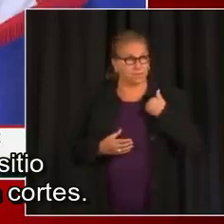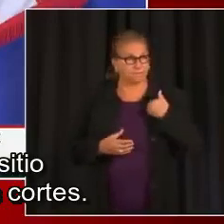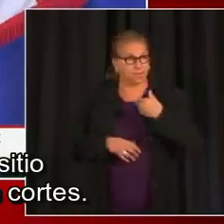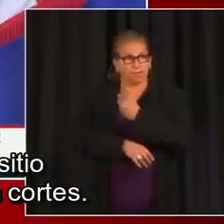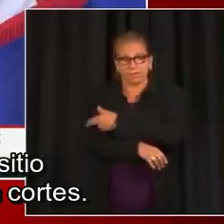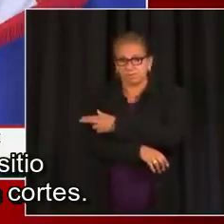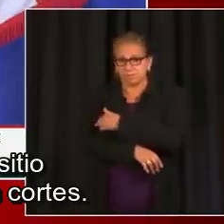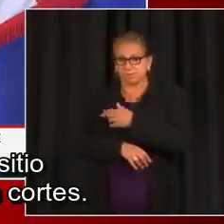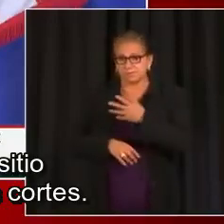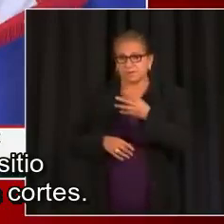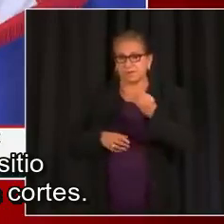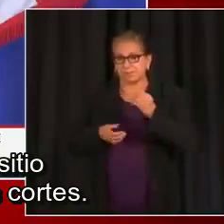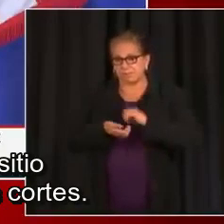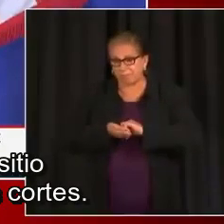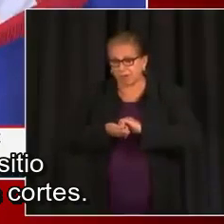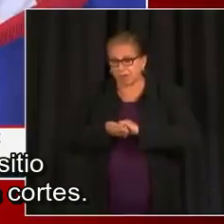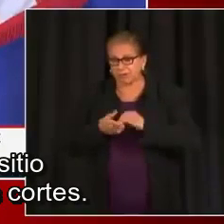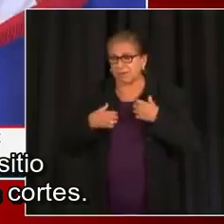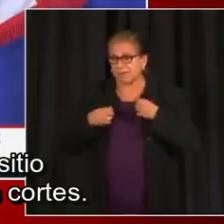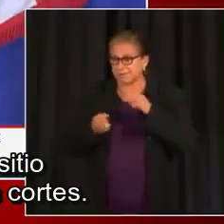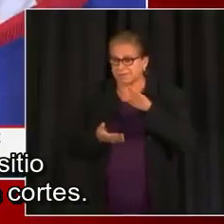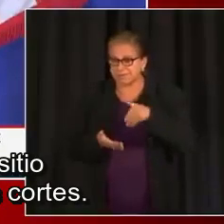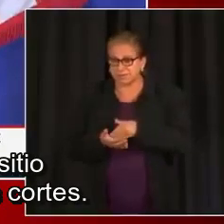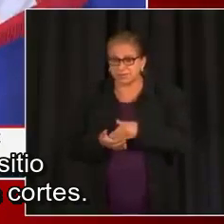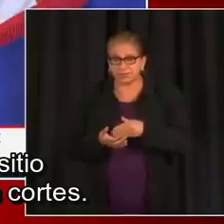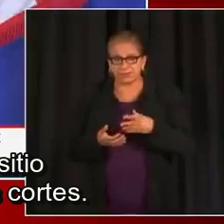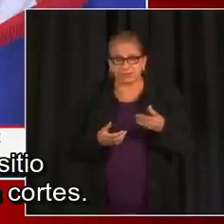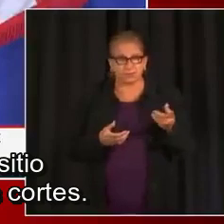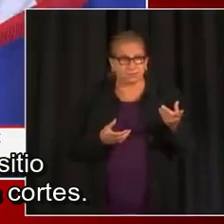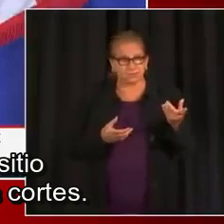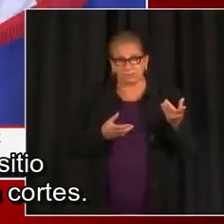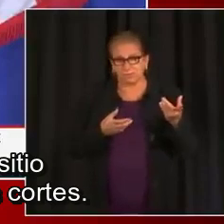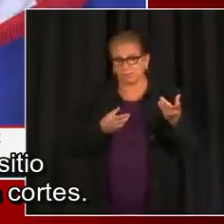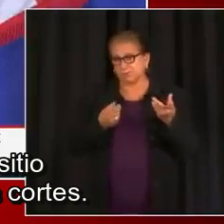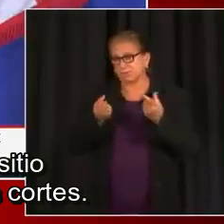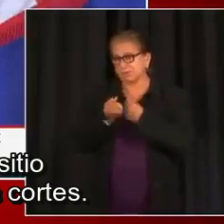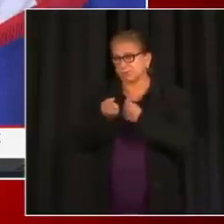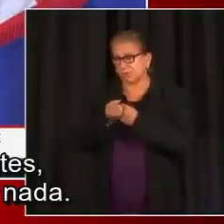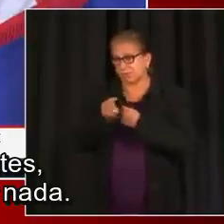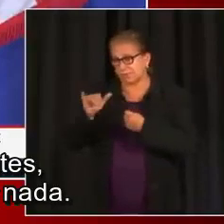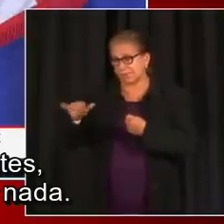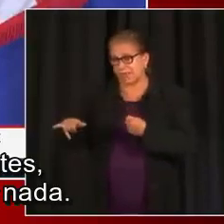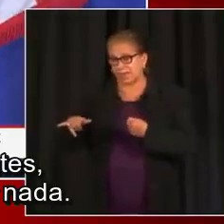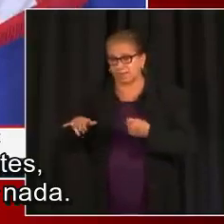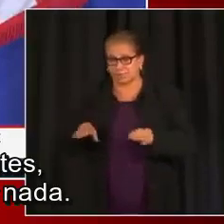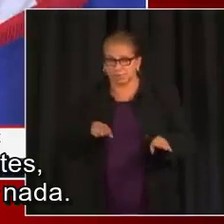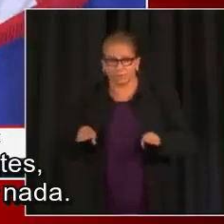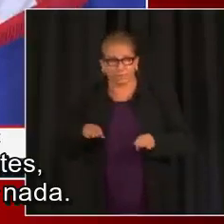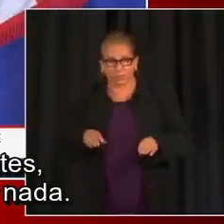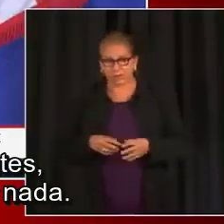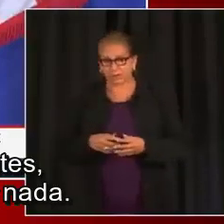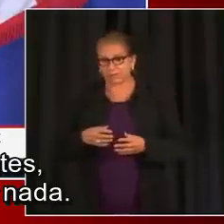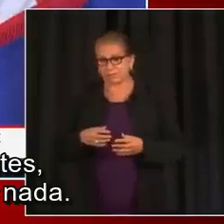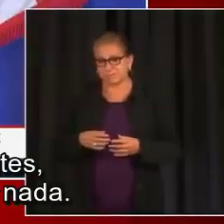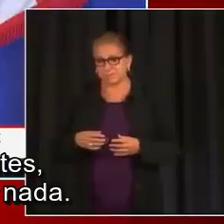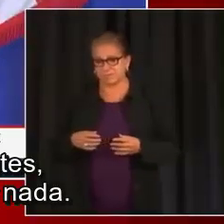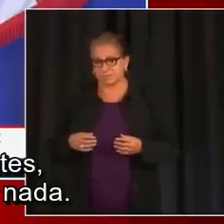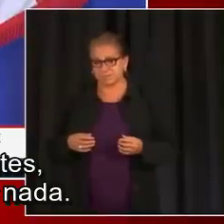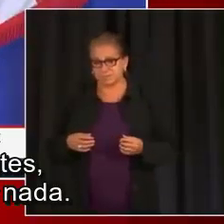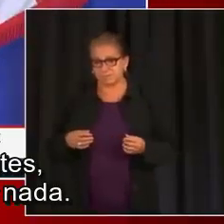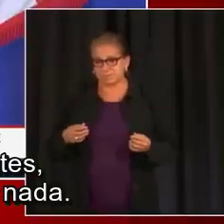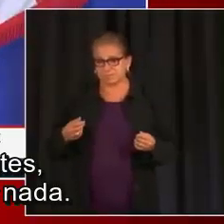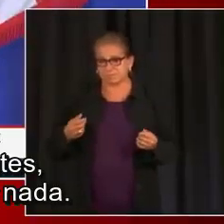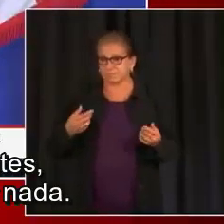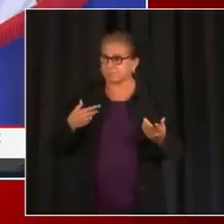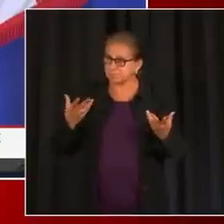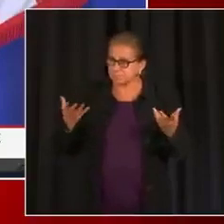hemos puesto un hospital como un sitio alternativo y podemos apoyar a las cortes. Sí, por supuesto, son independientes. No puedo obligar